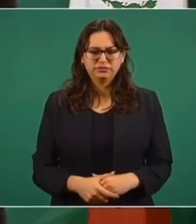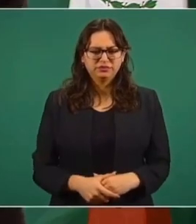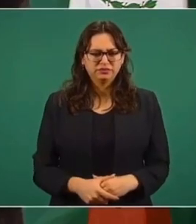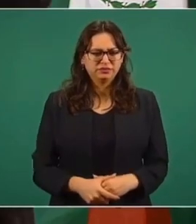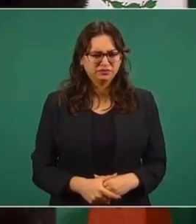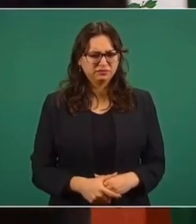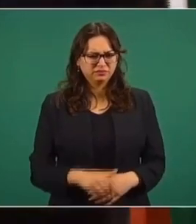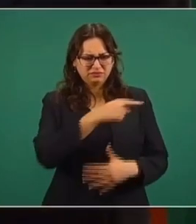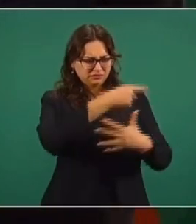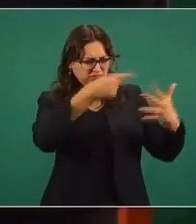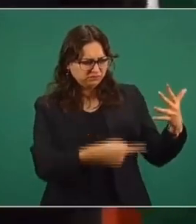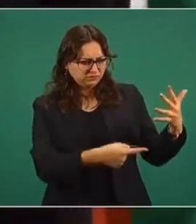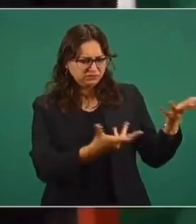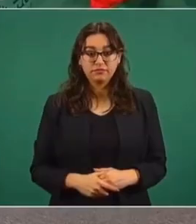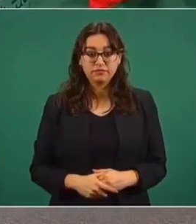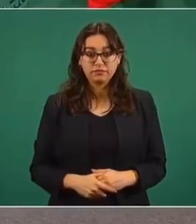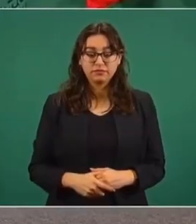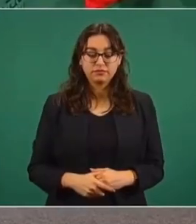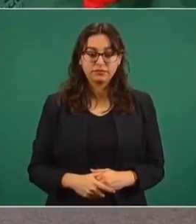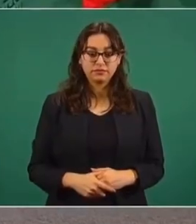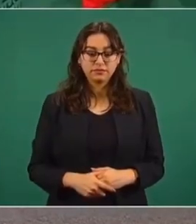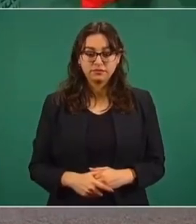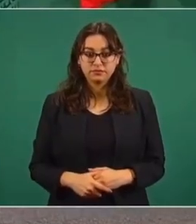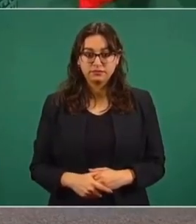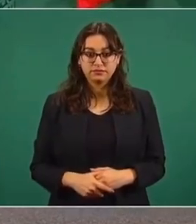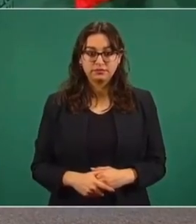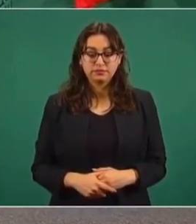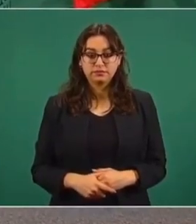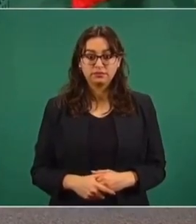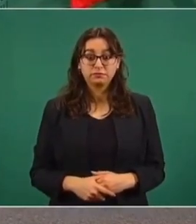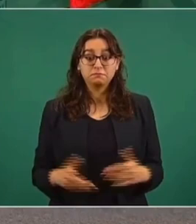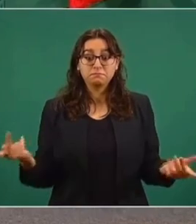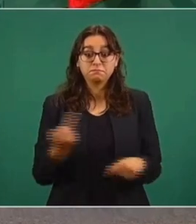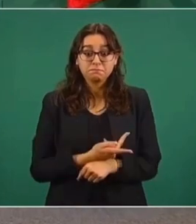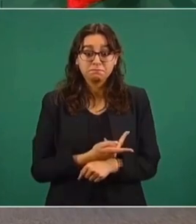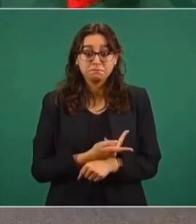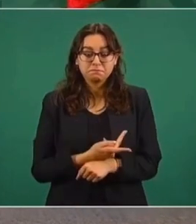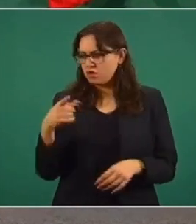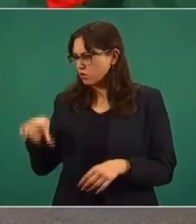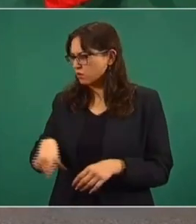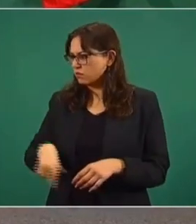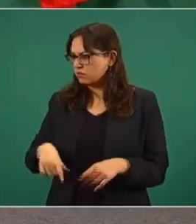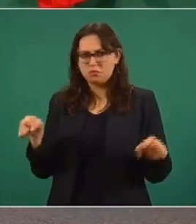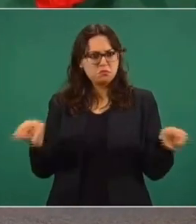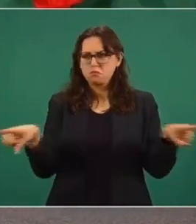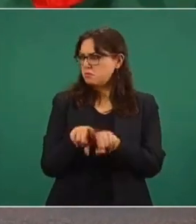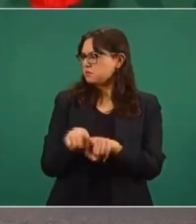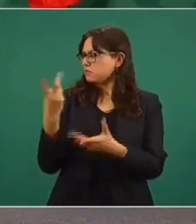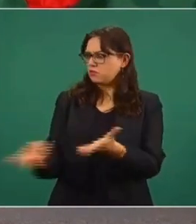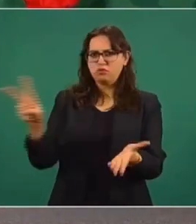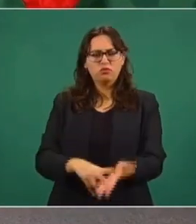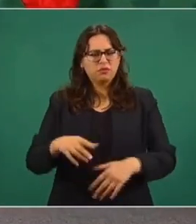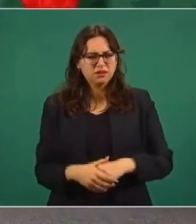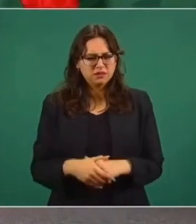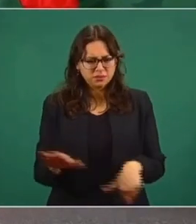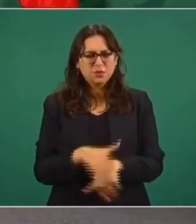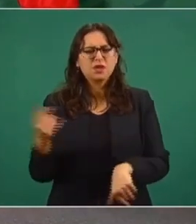¿Para qué está la Secretaría de Energía? Entonces, hay duplicidad. ¿Por qué crearon todo esto? Bueno, para que